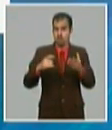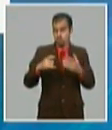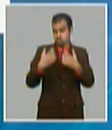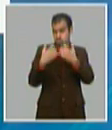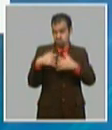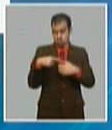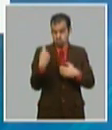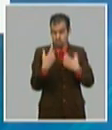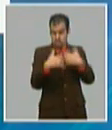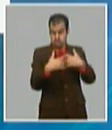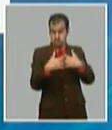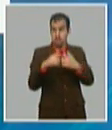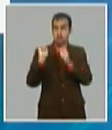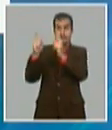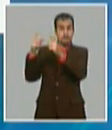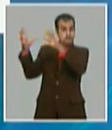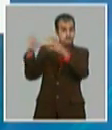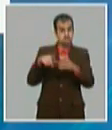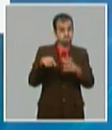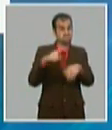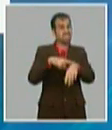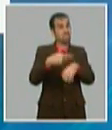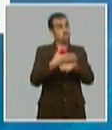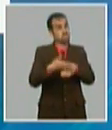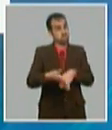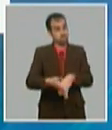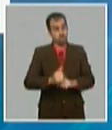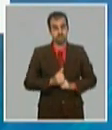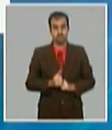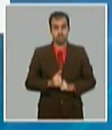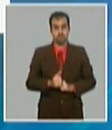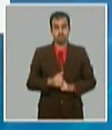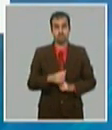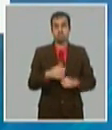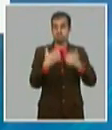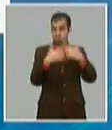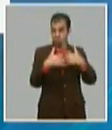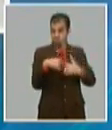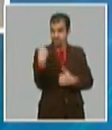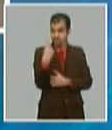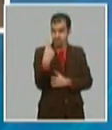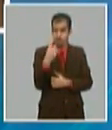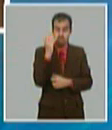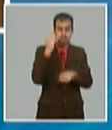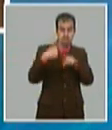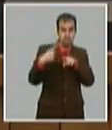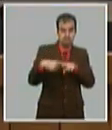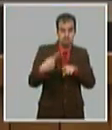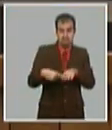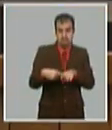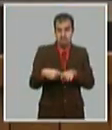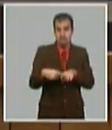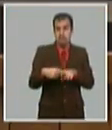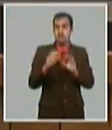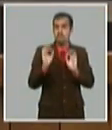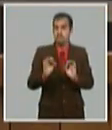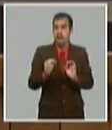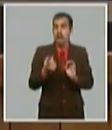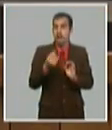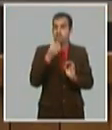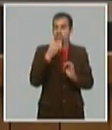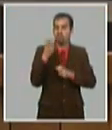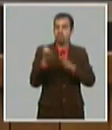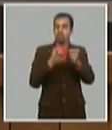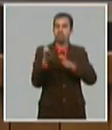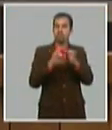perdido tiempo en eso por lo tanto la producción nacional con materia prima en consignación para mantener una ritmicidad en el